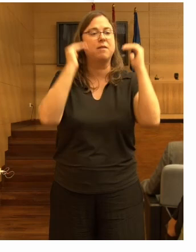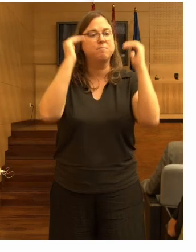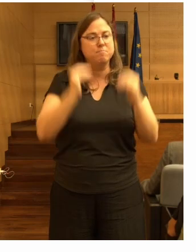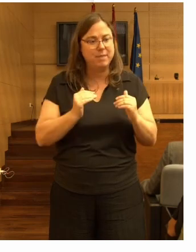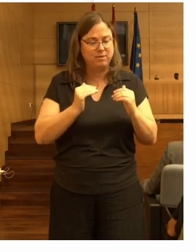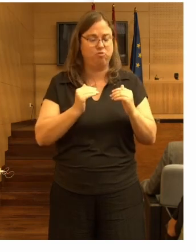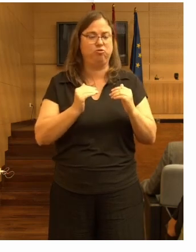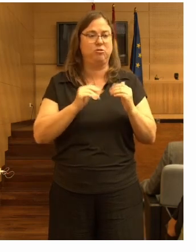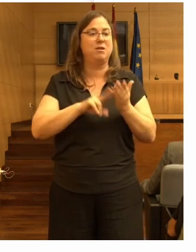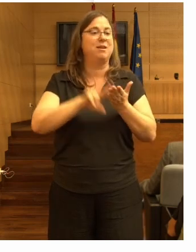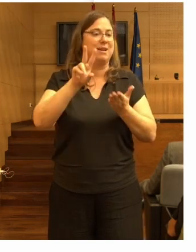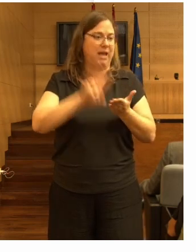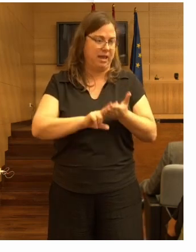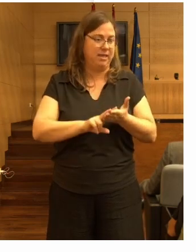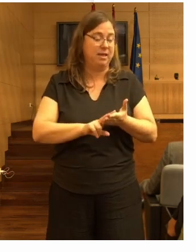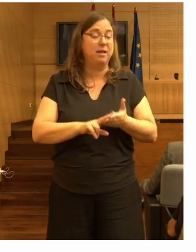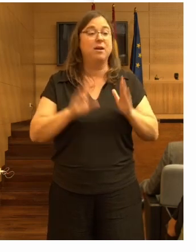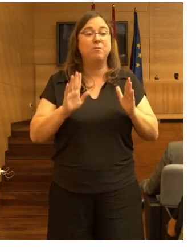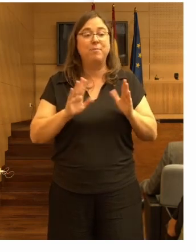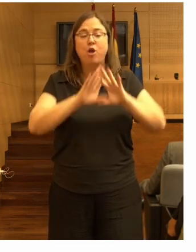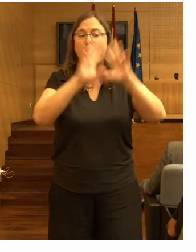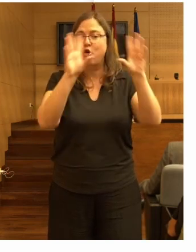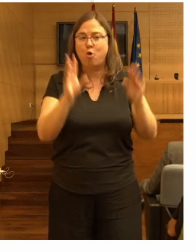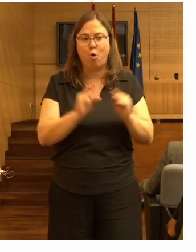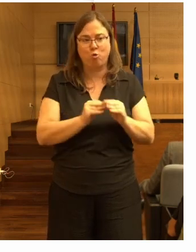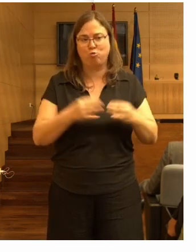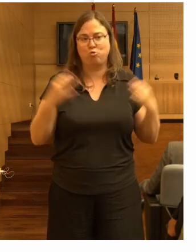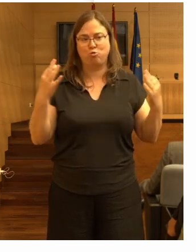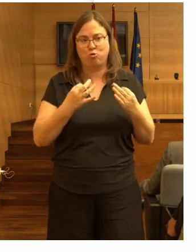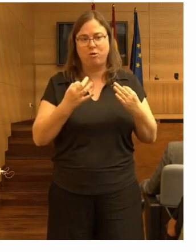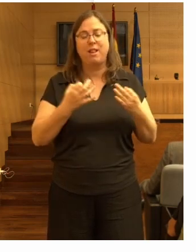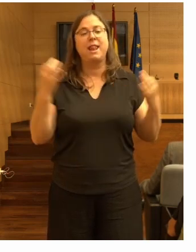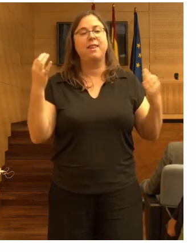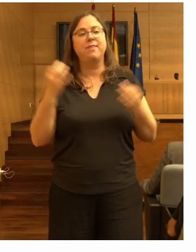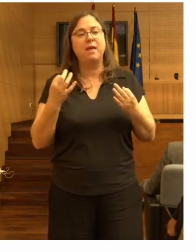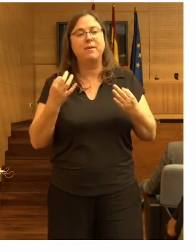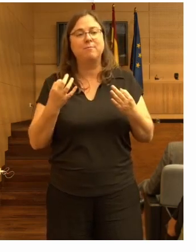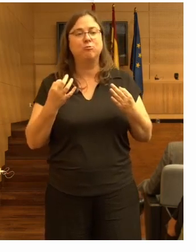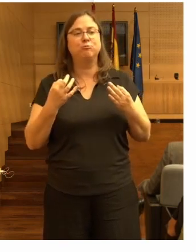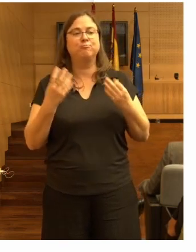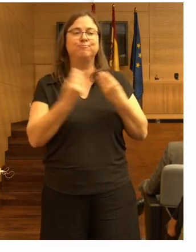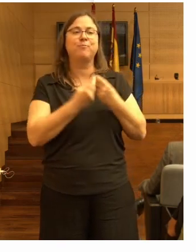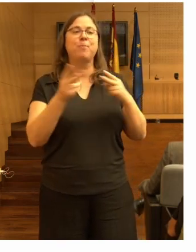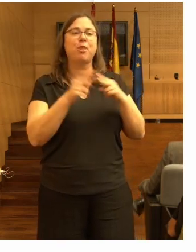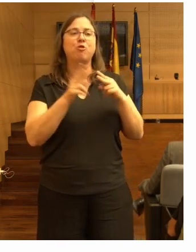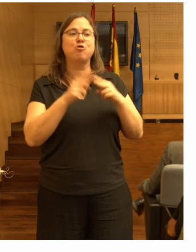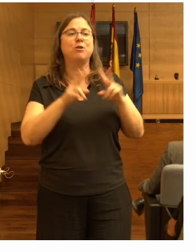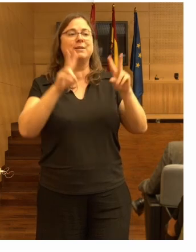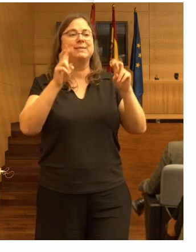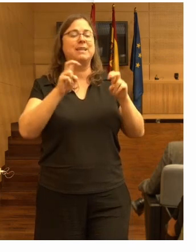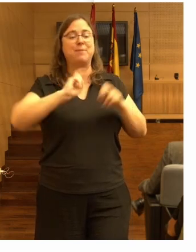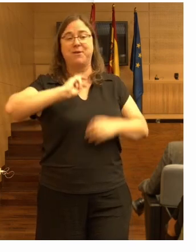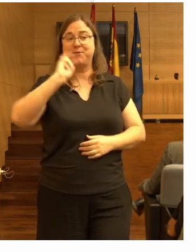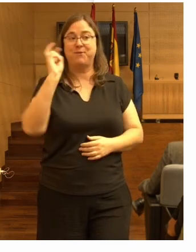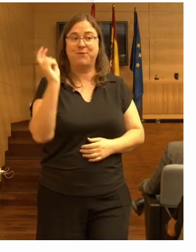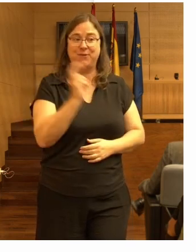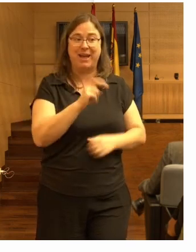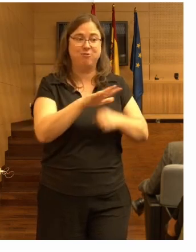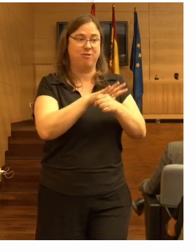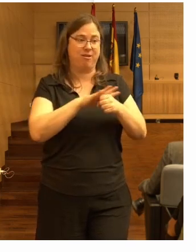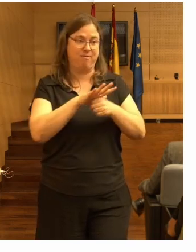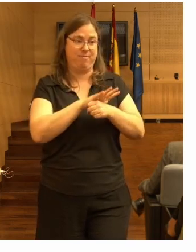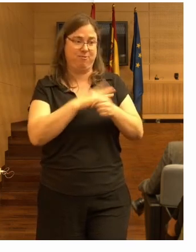pero en conclusión tenemos que combinar los conocimientos de varias áreas